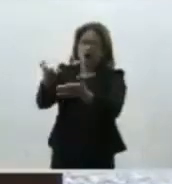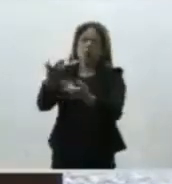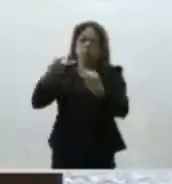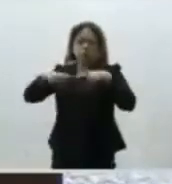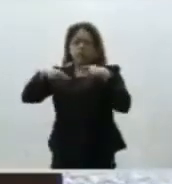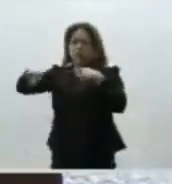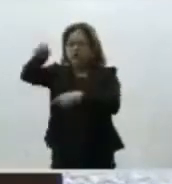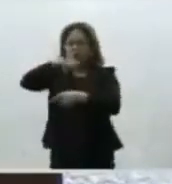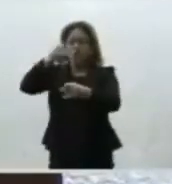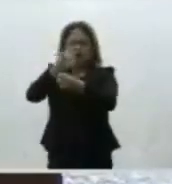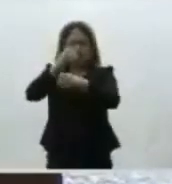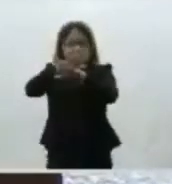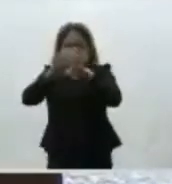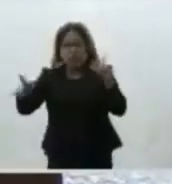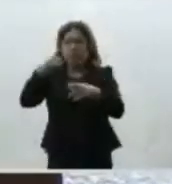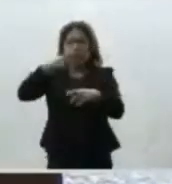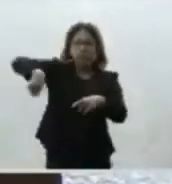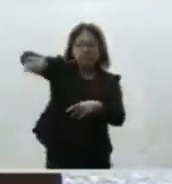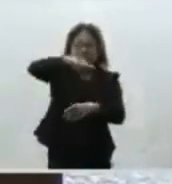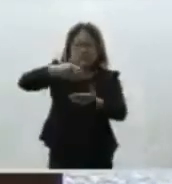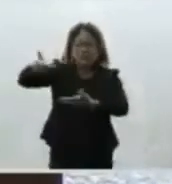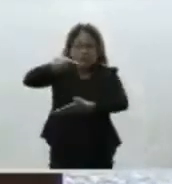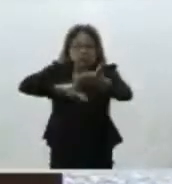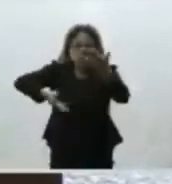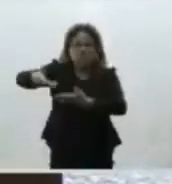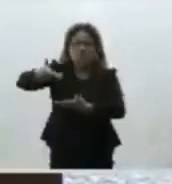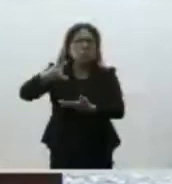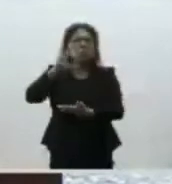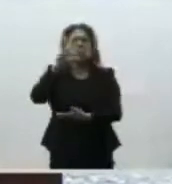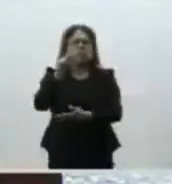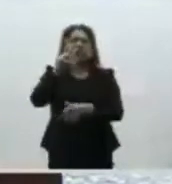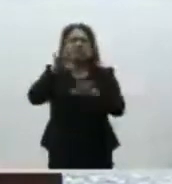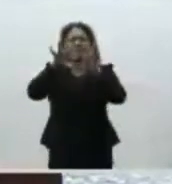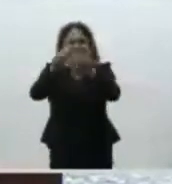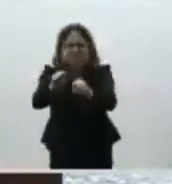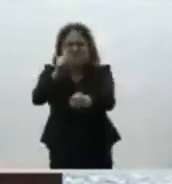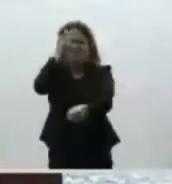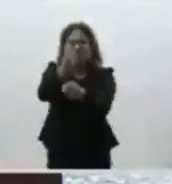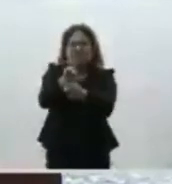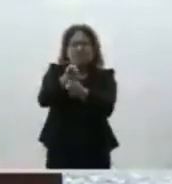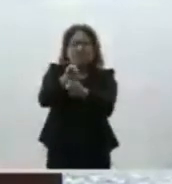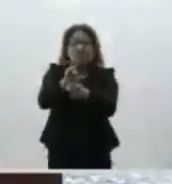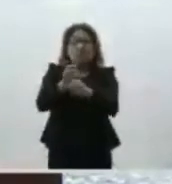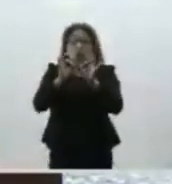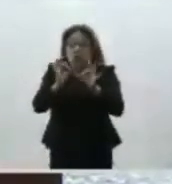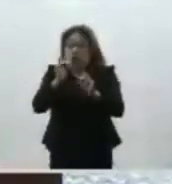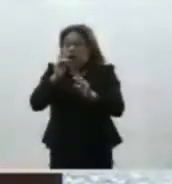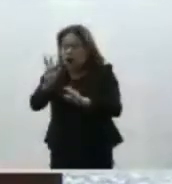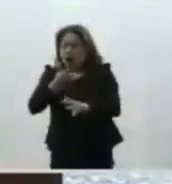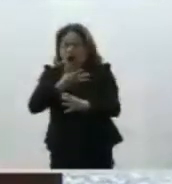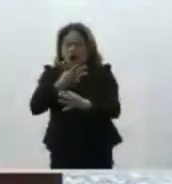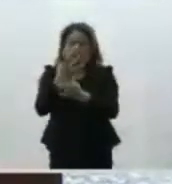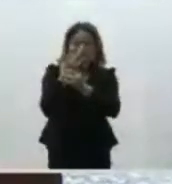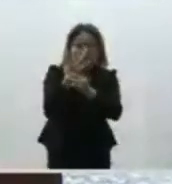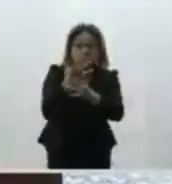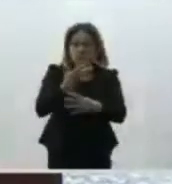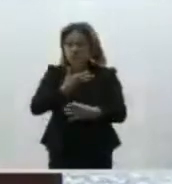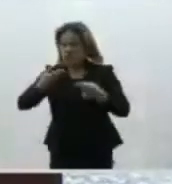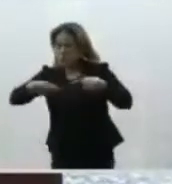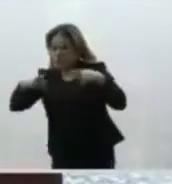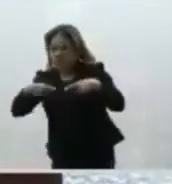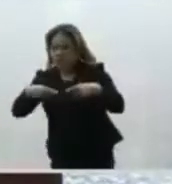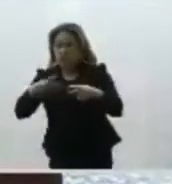se requiere información del fideicomiso pero no se logra detectar ningún elemento de prueba que lleve a considerar que